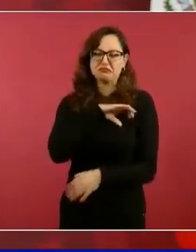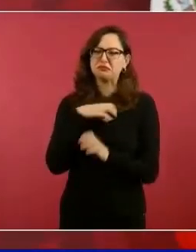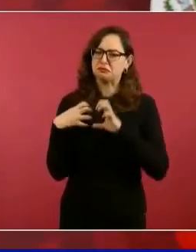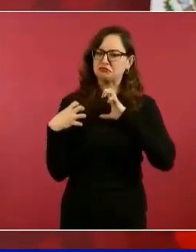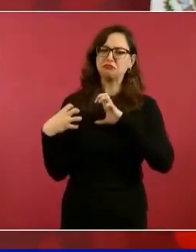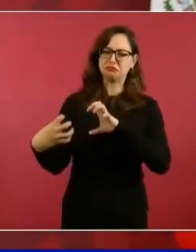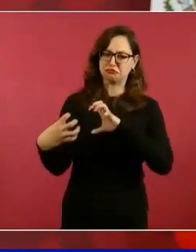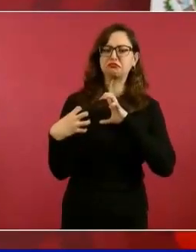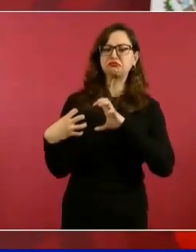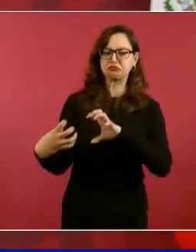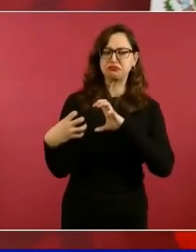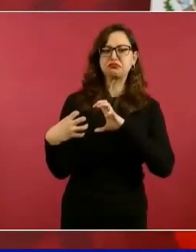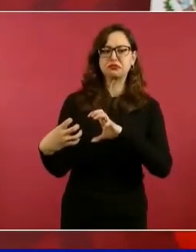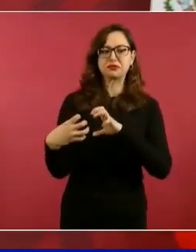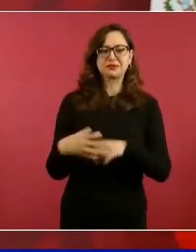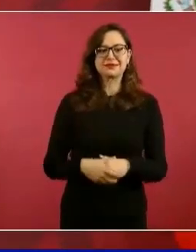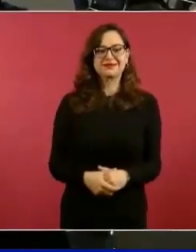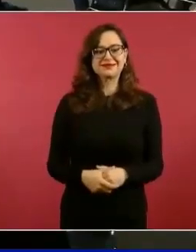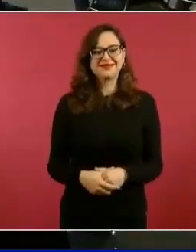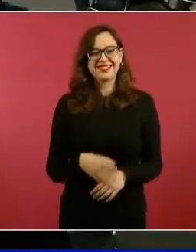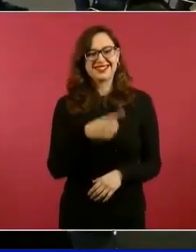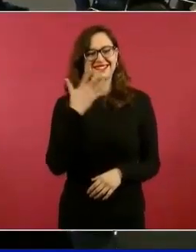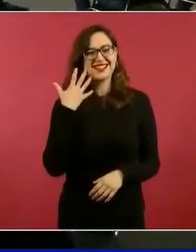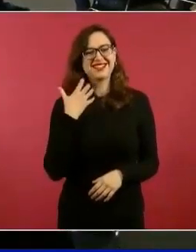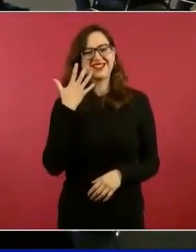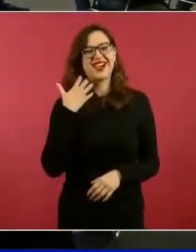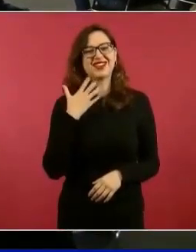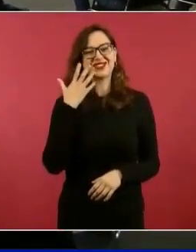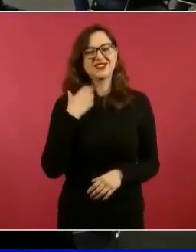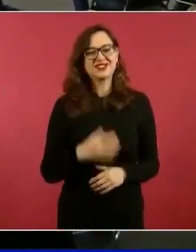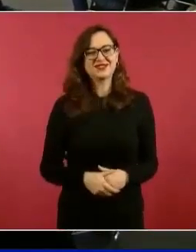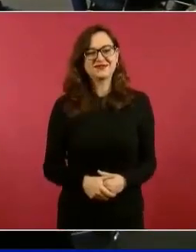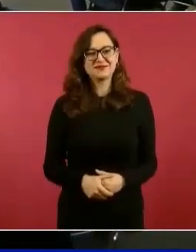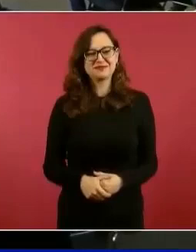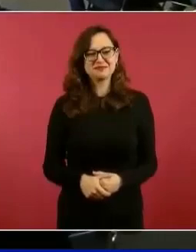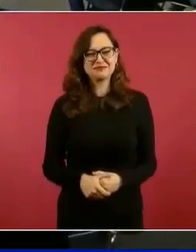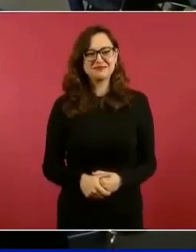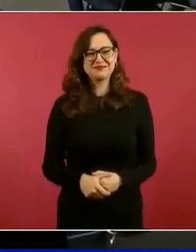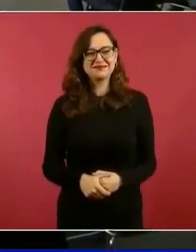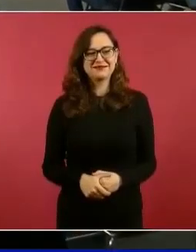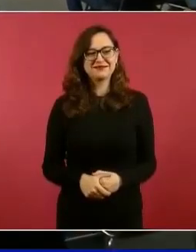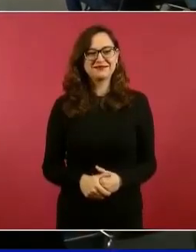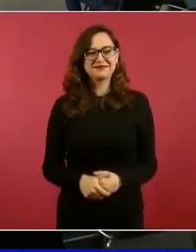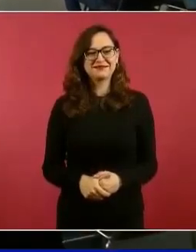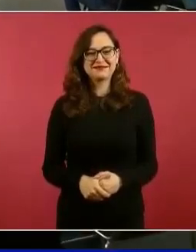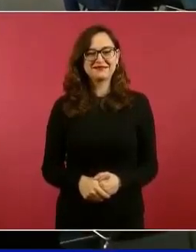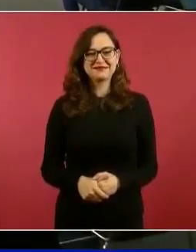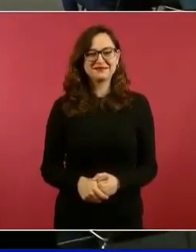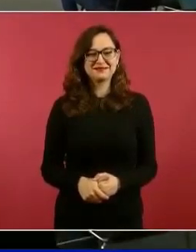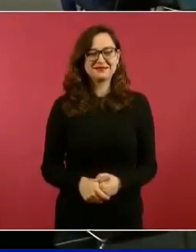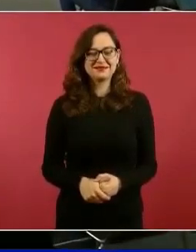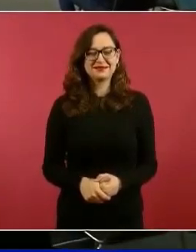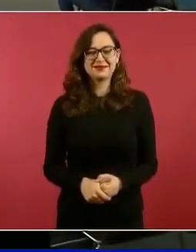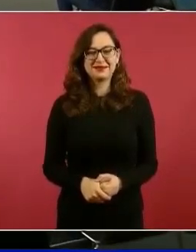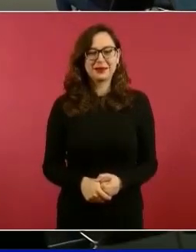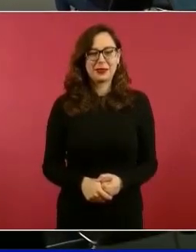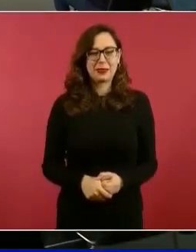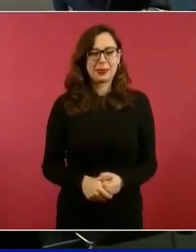fue